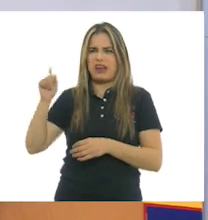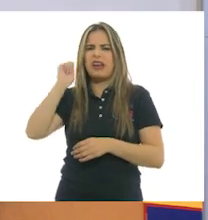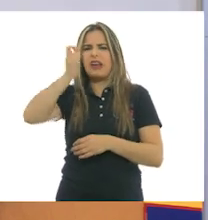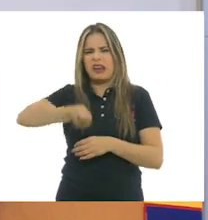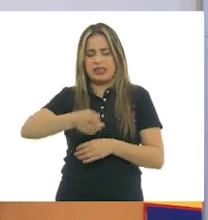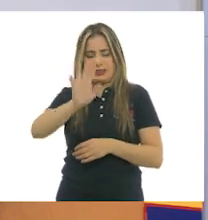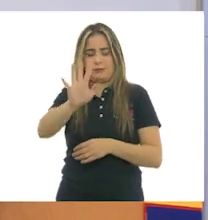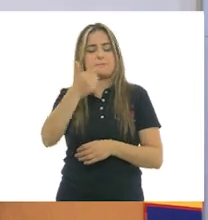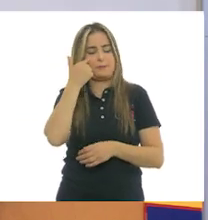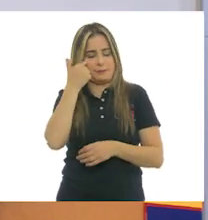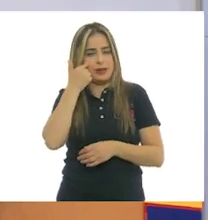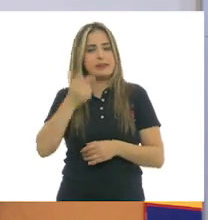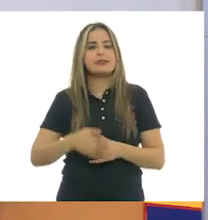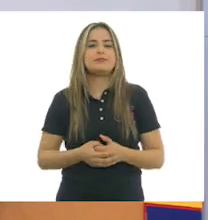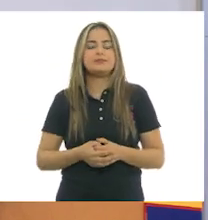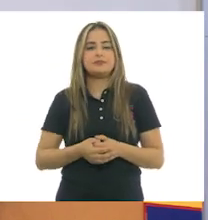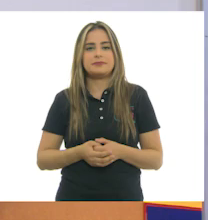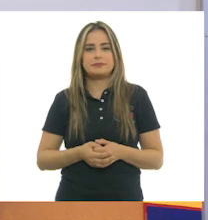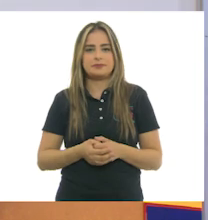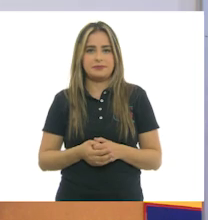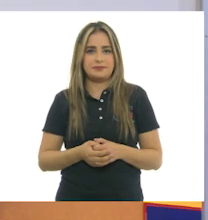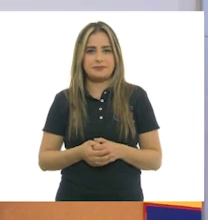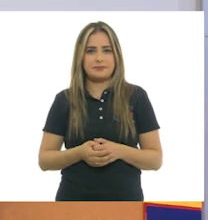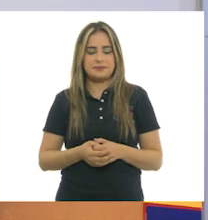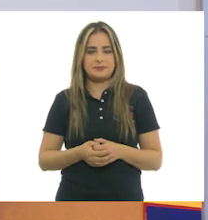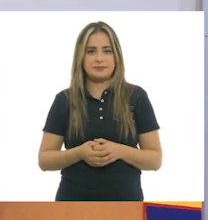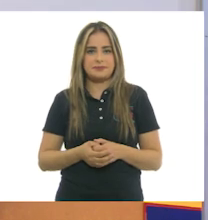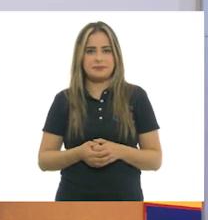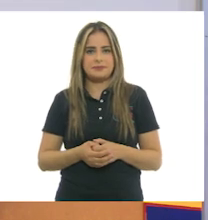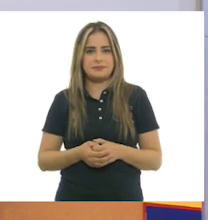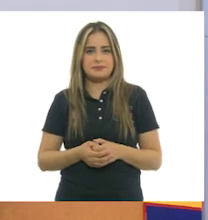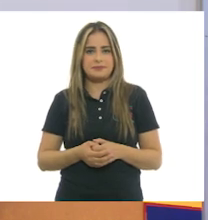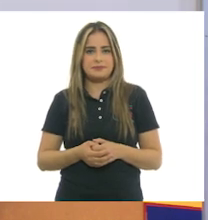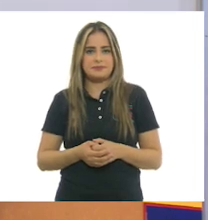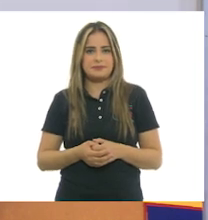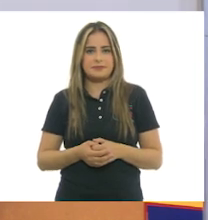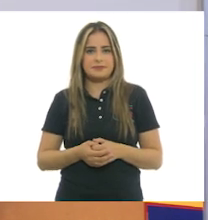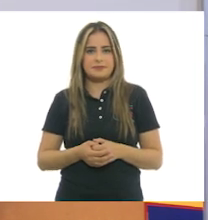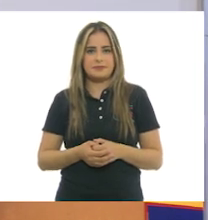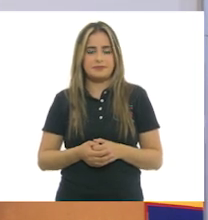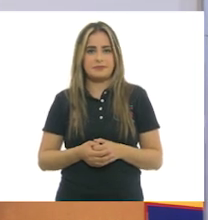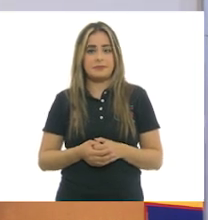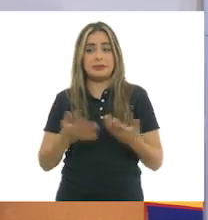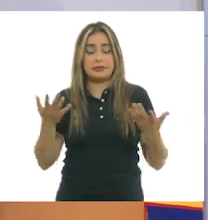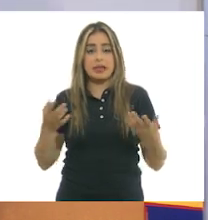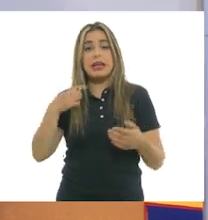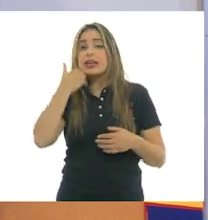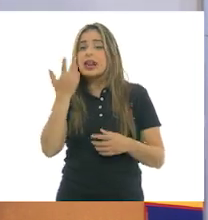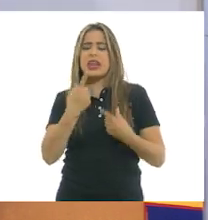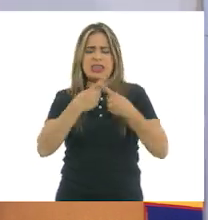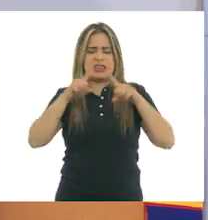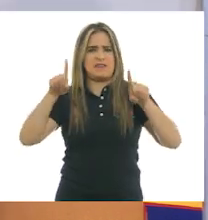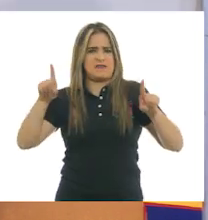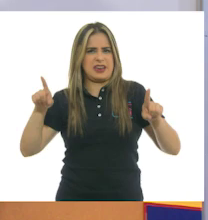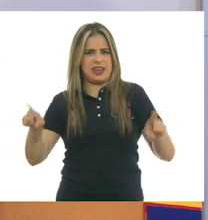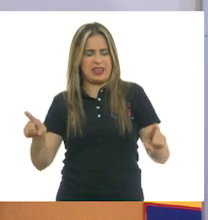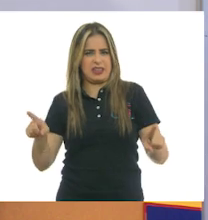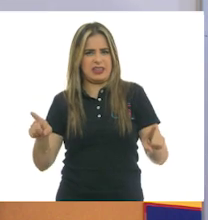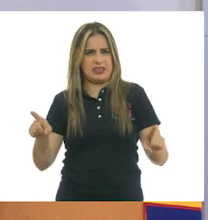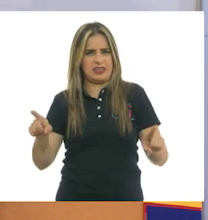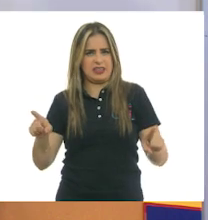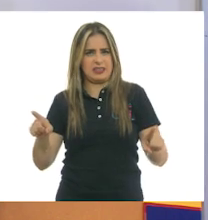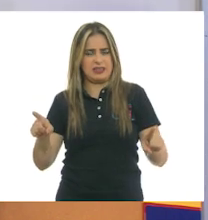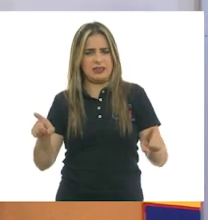para hacer la diferenciación de cómo podemos manejar